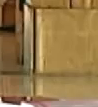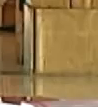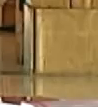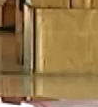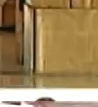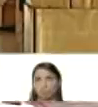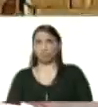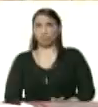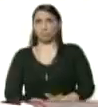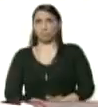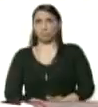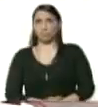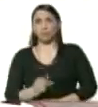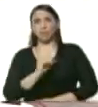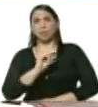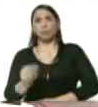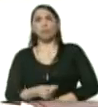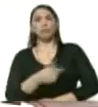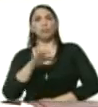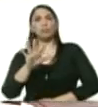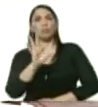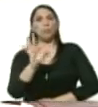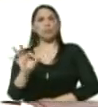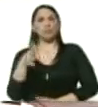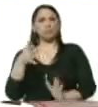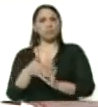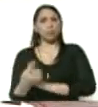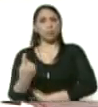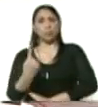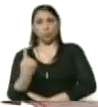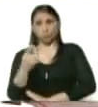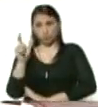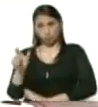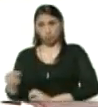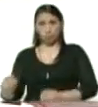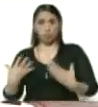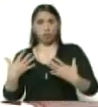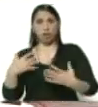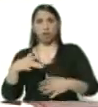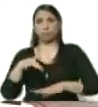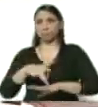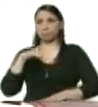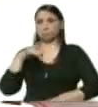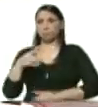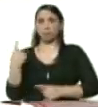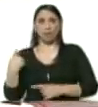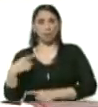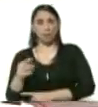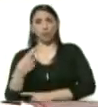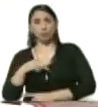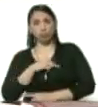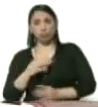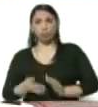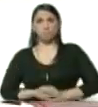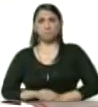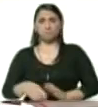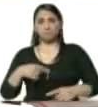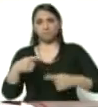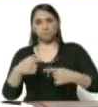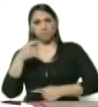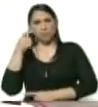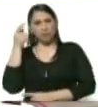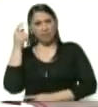y un 0.5% que es el único caso grave que tenemos, pero que estamos diariamente